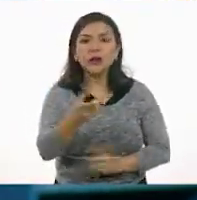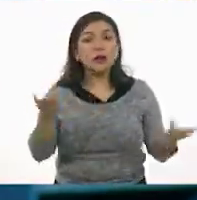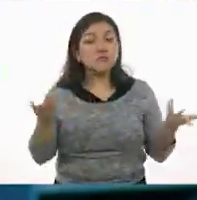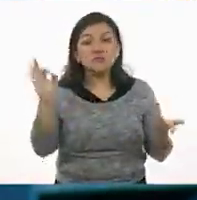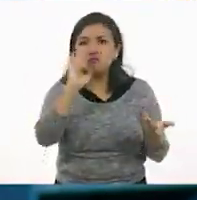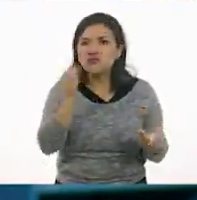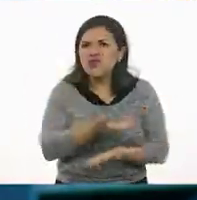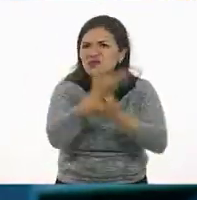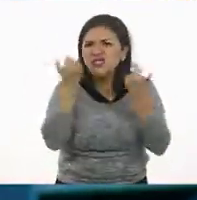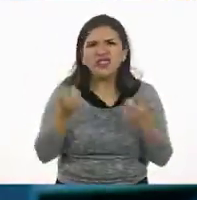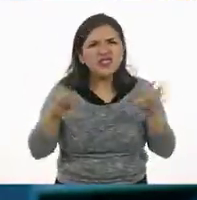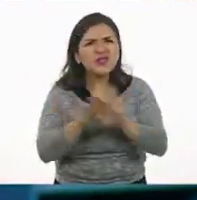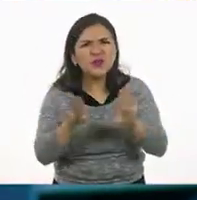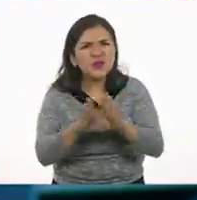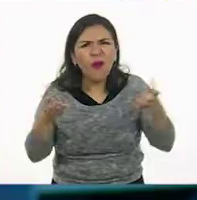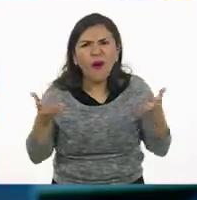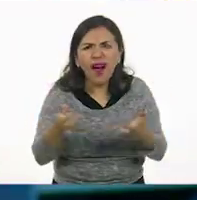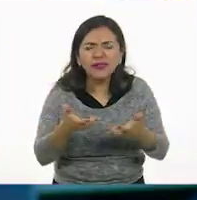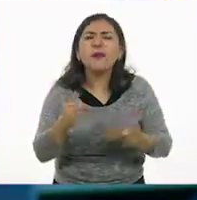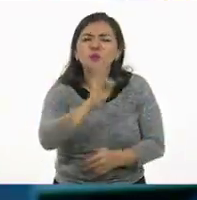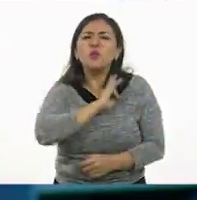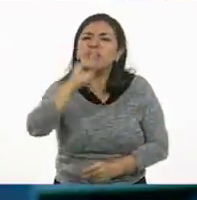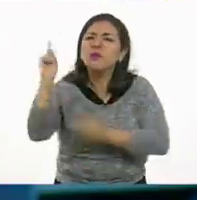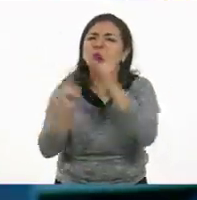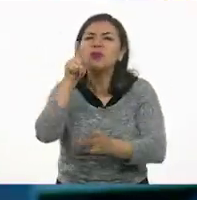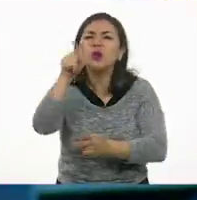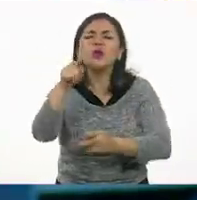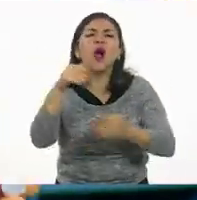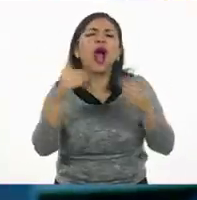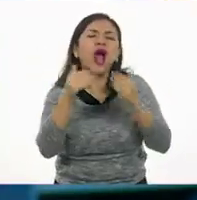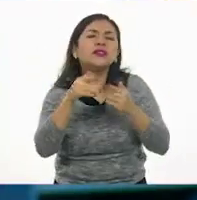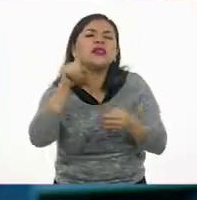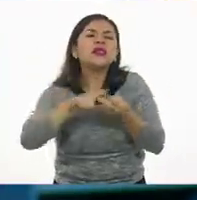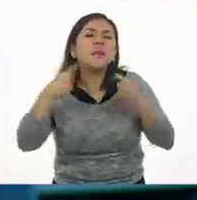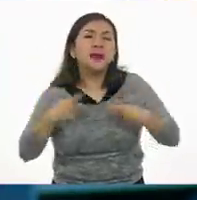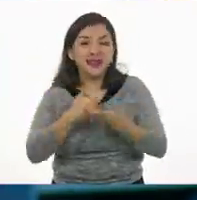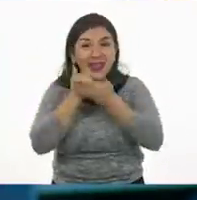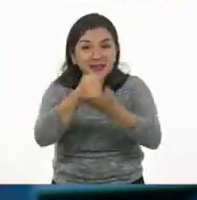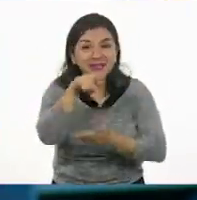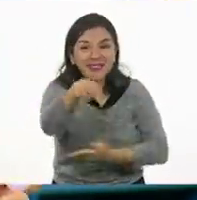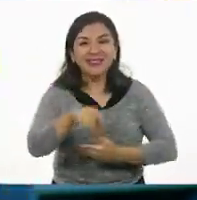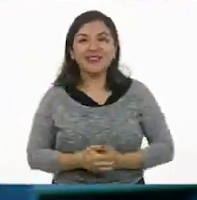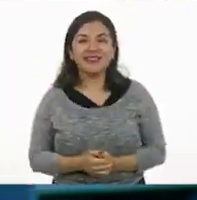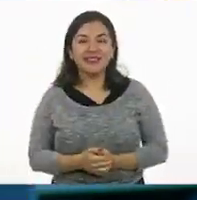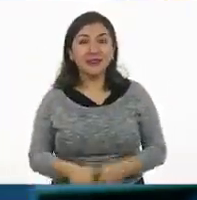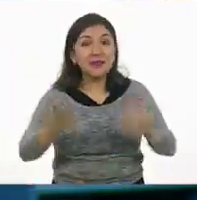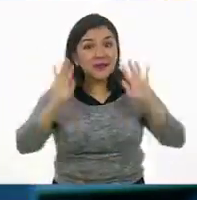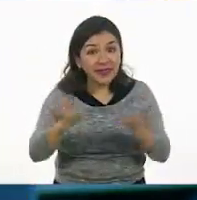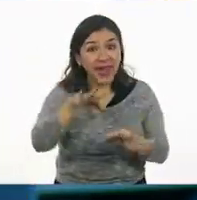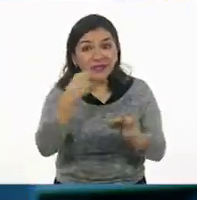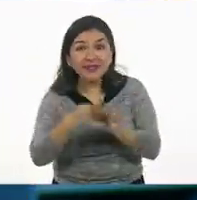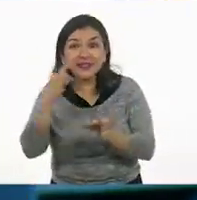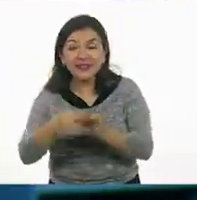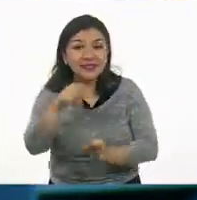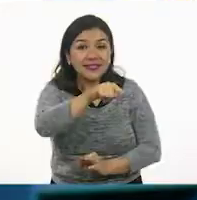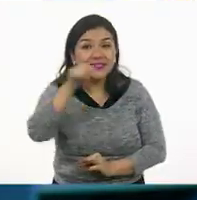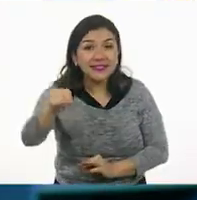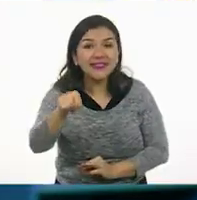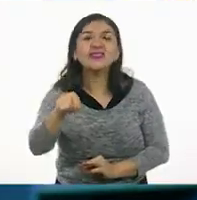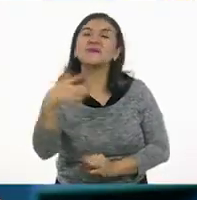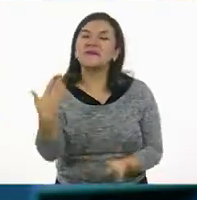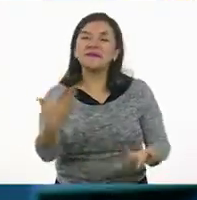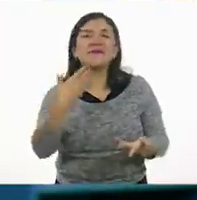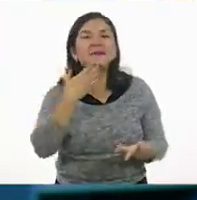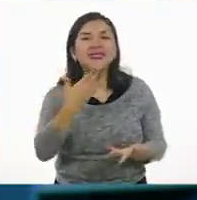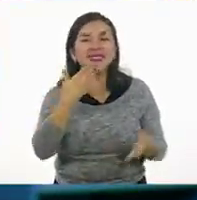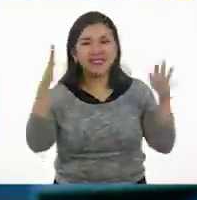Si no sabes cómo hacerlo, pida ayuda en casa. ¿Lista? ¿Listo?